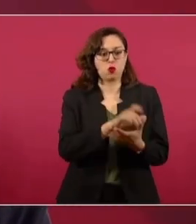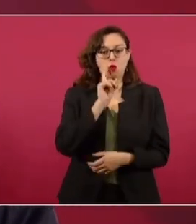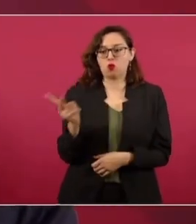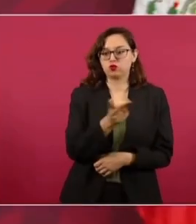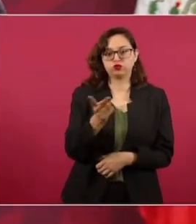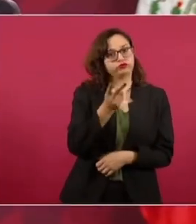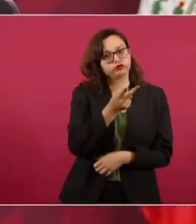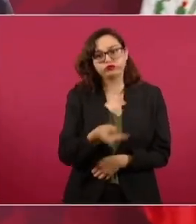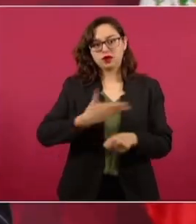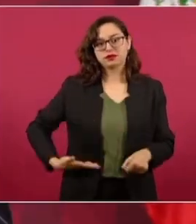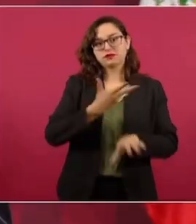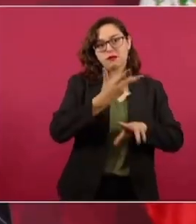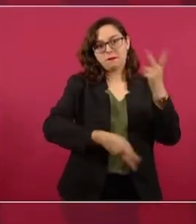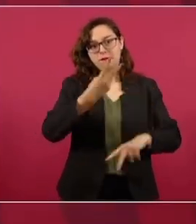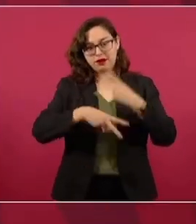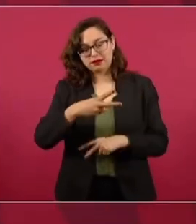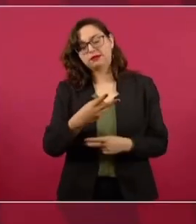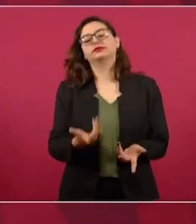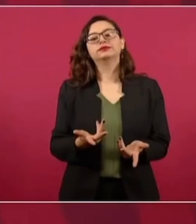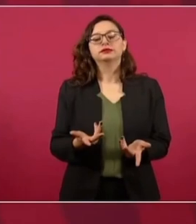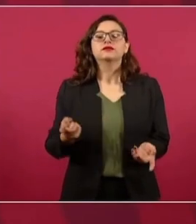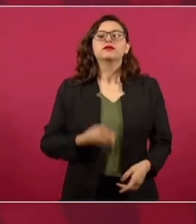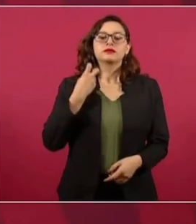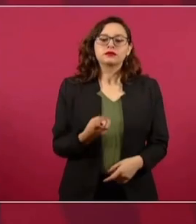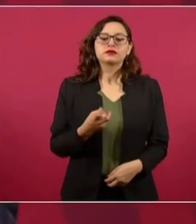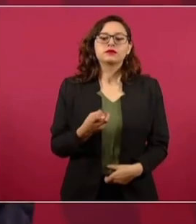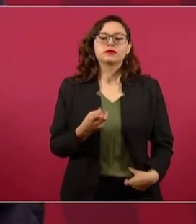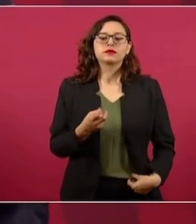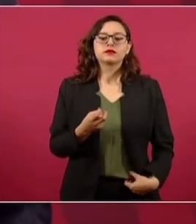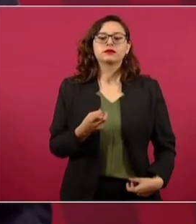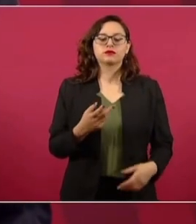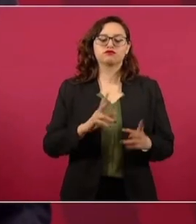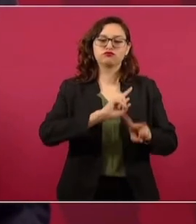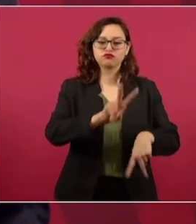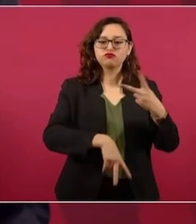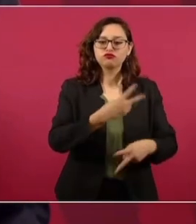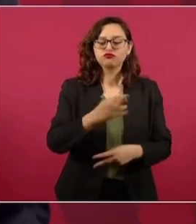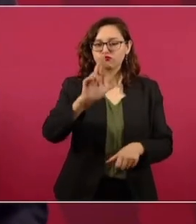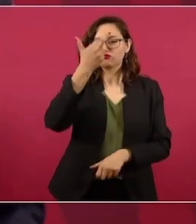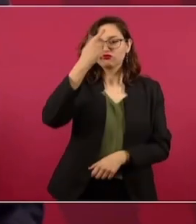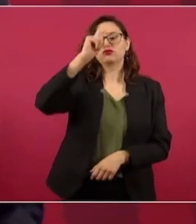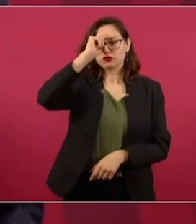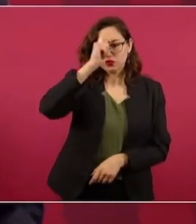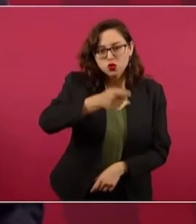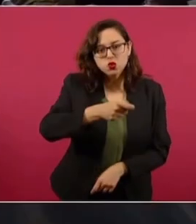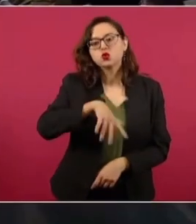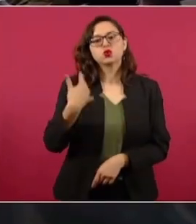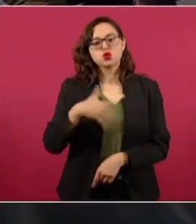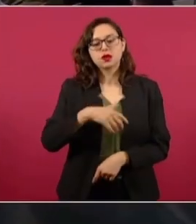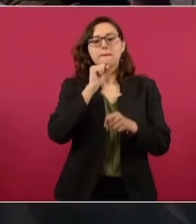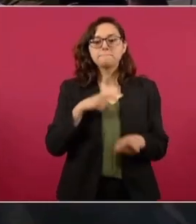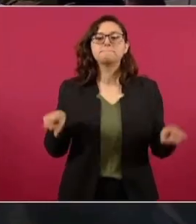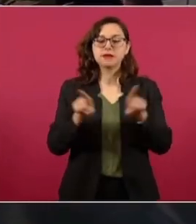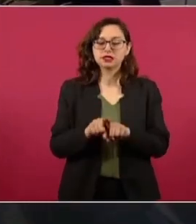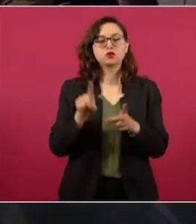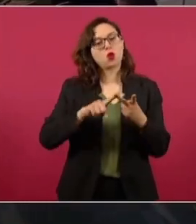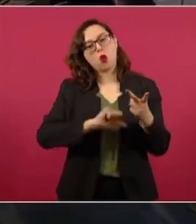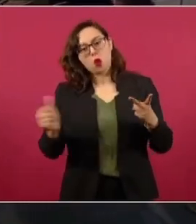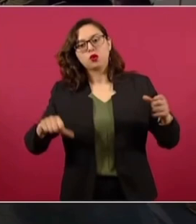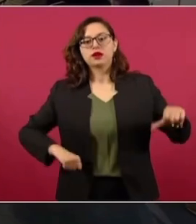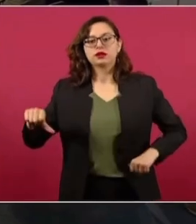a una biblioteca. Entonces, voy a estar en un homenaje al presidente Franklin Delano Roosevelt y voy a estar también